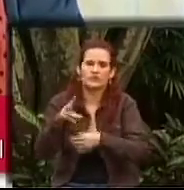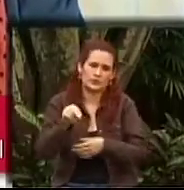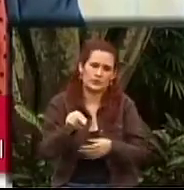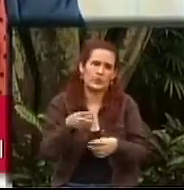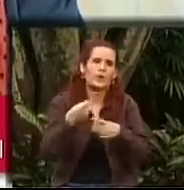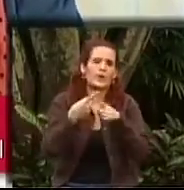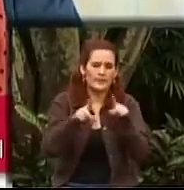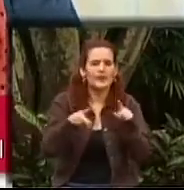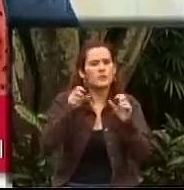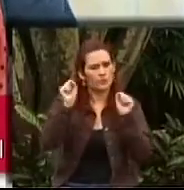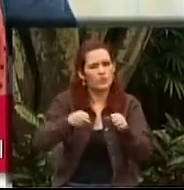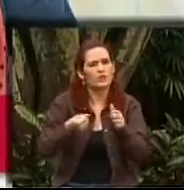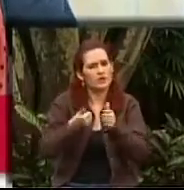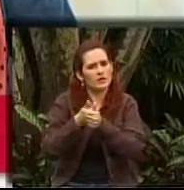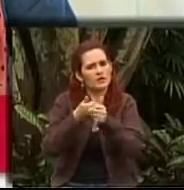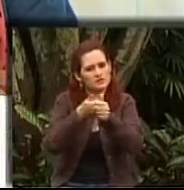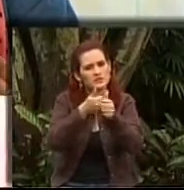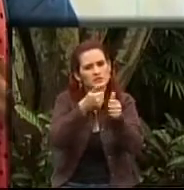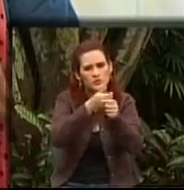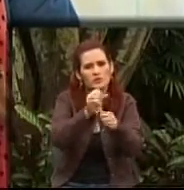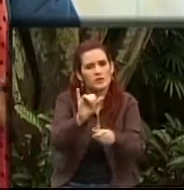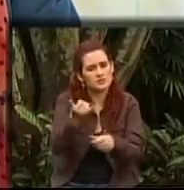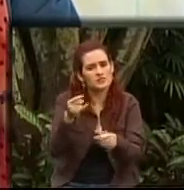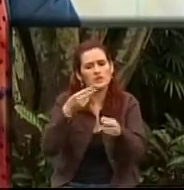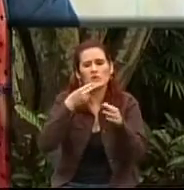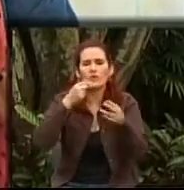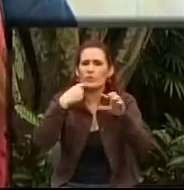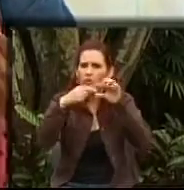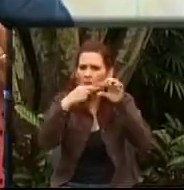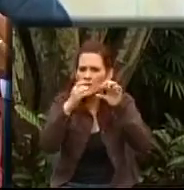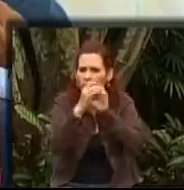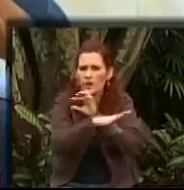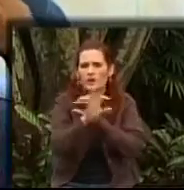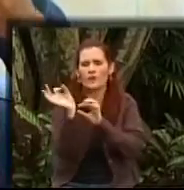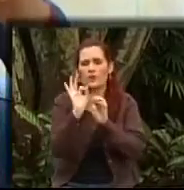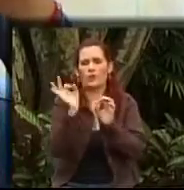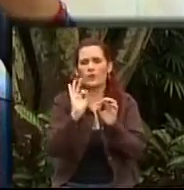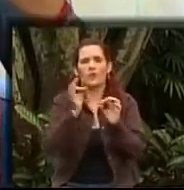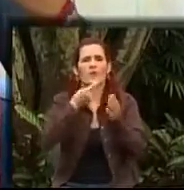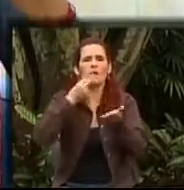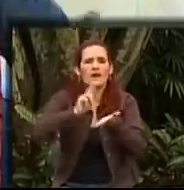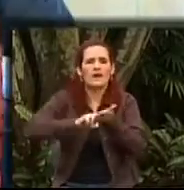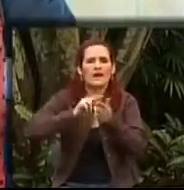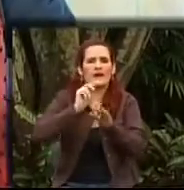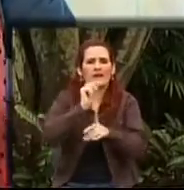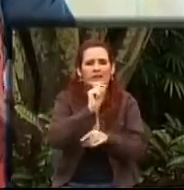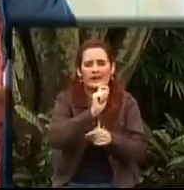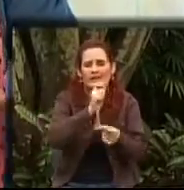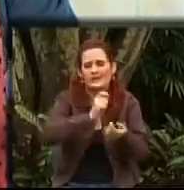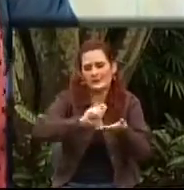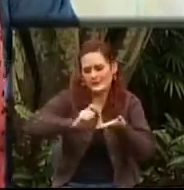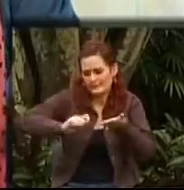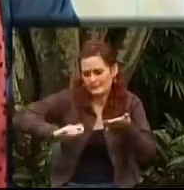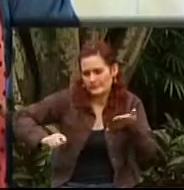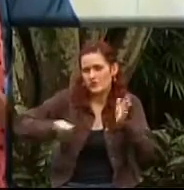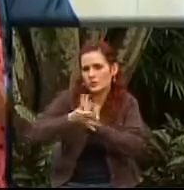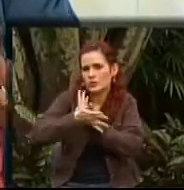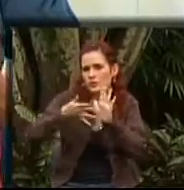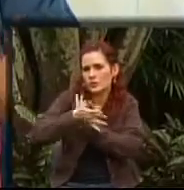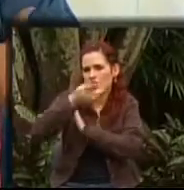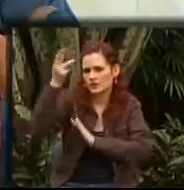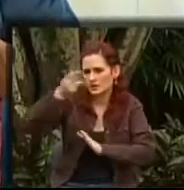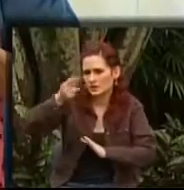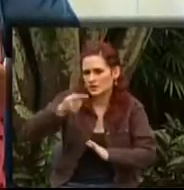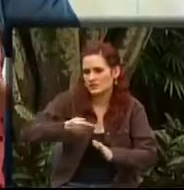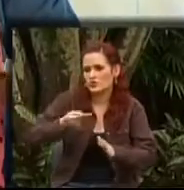orientar a las personas. Entonces las personas o nos escriben un correo o nos envían una carta solicitando información y